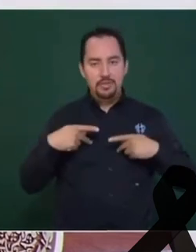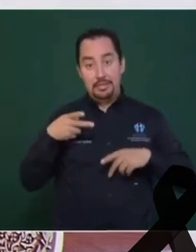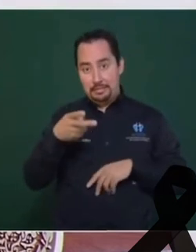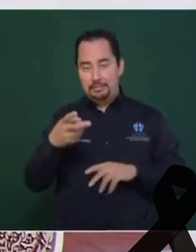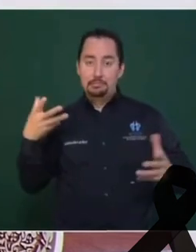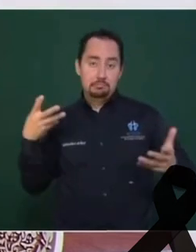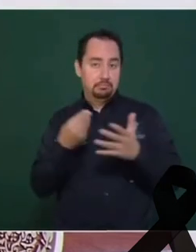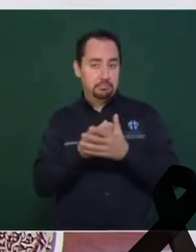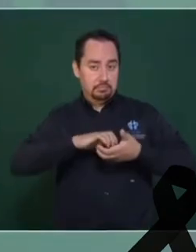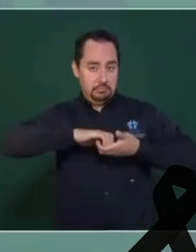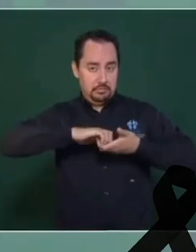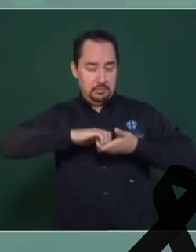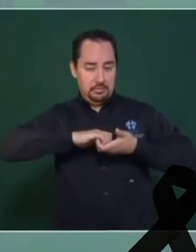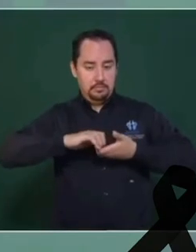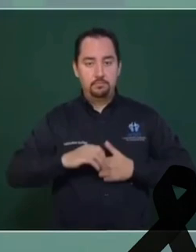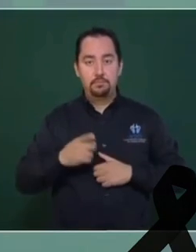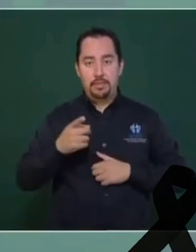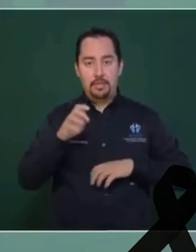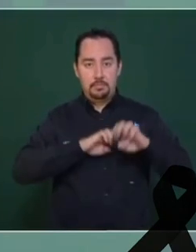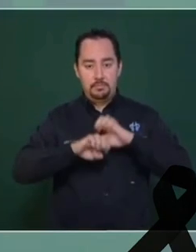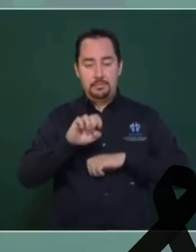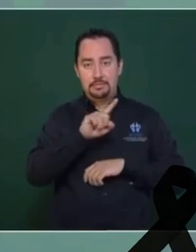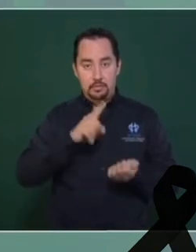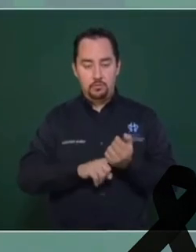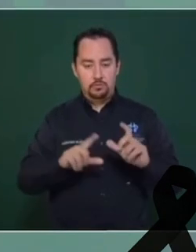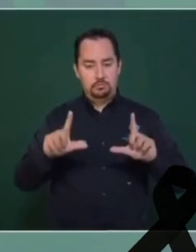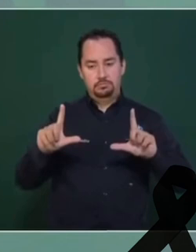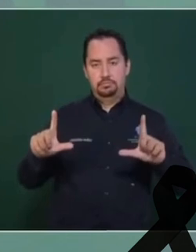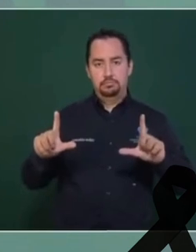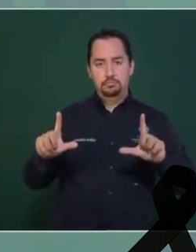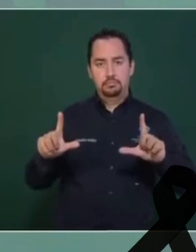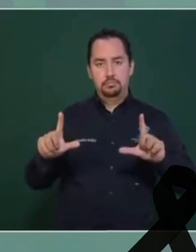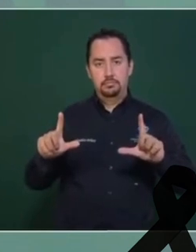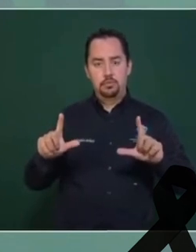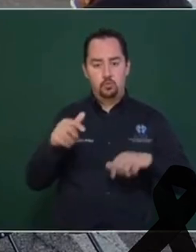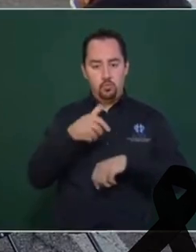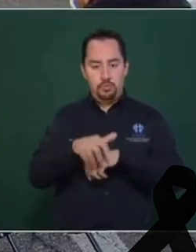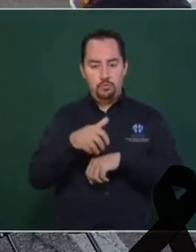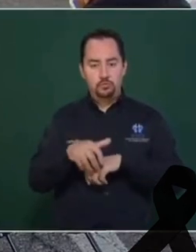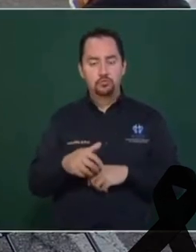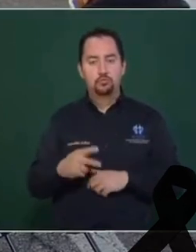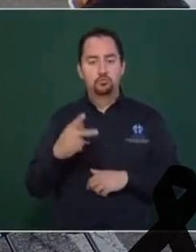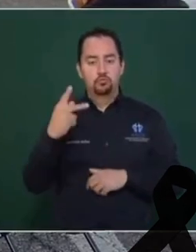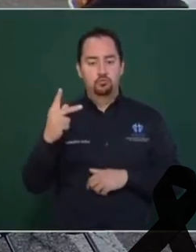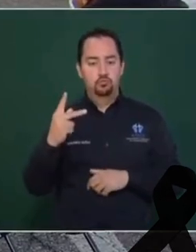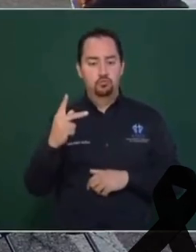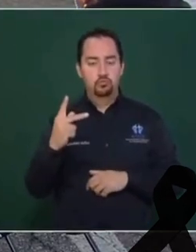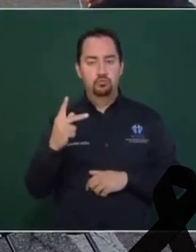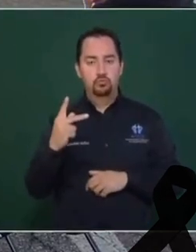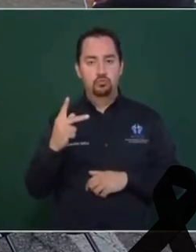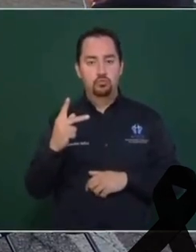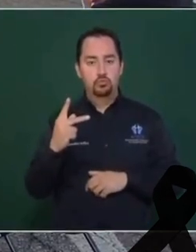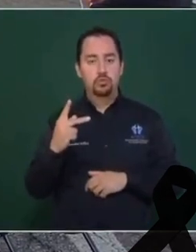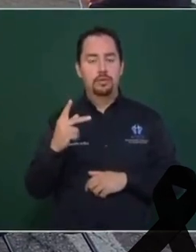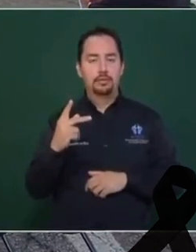Este tráiler era de la empresa Zeta Transportes. Y su domicilio social se encuentra en el kilómetro